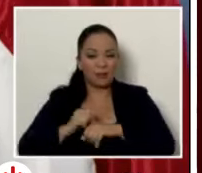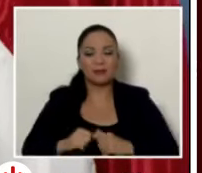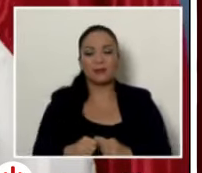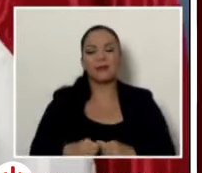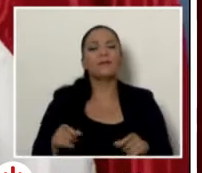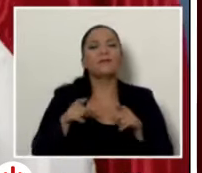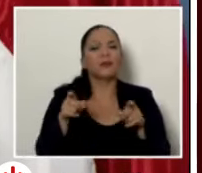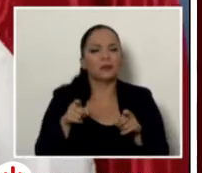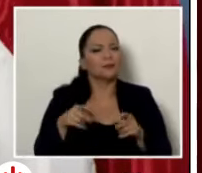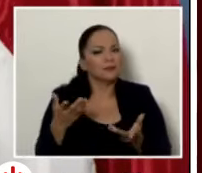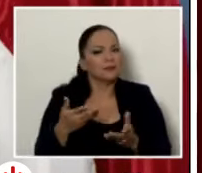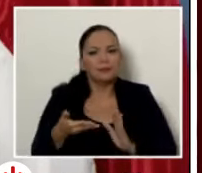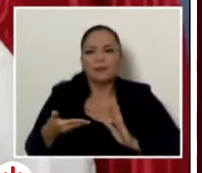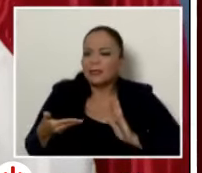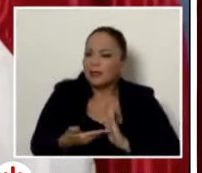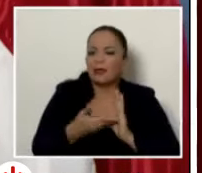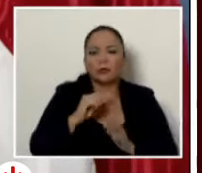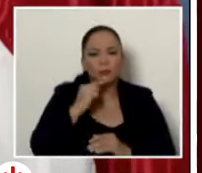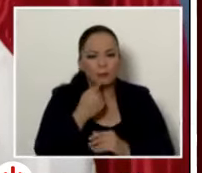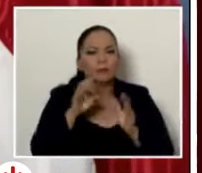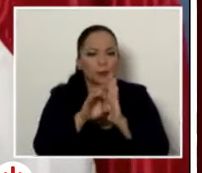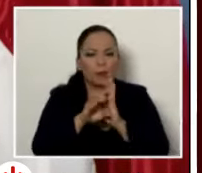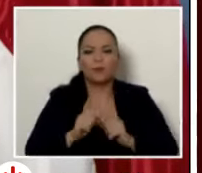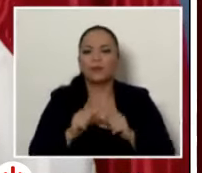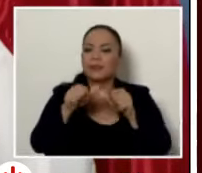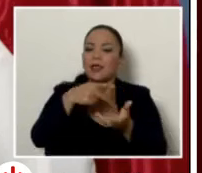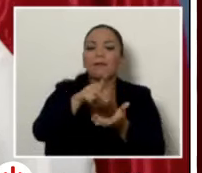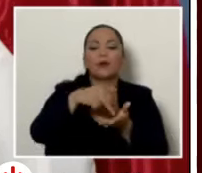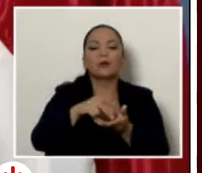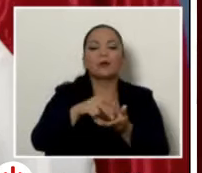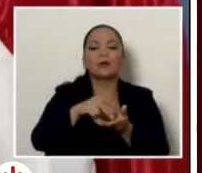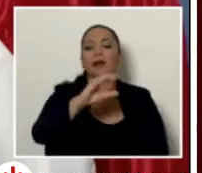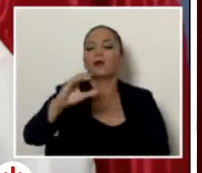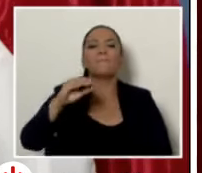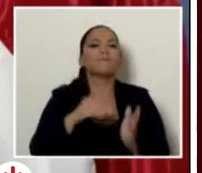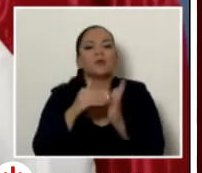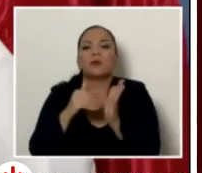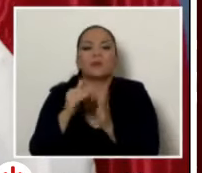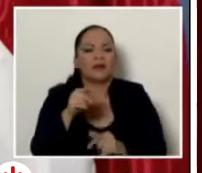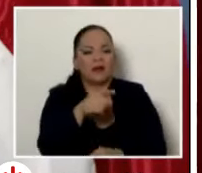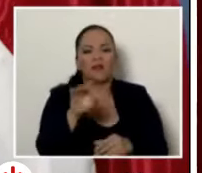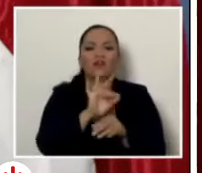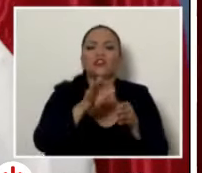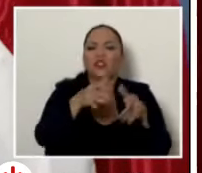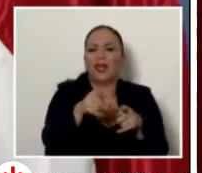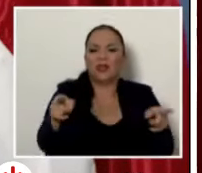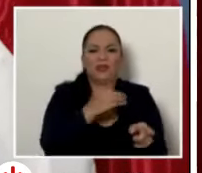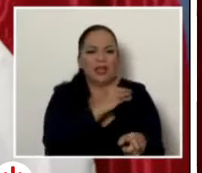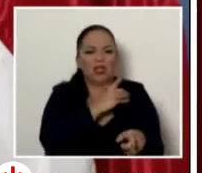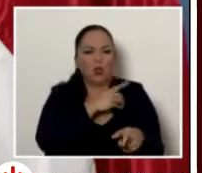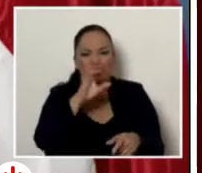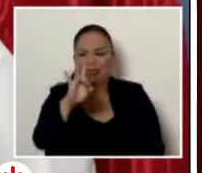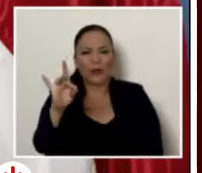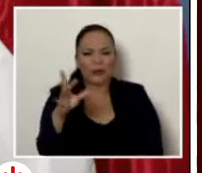producido daños, como por ejemplo, seguirle pagando salarios millonarios a funcionarios directores sin que